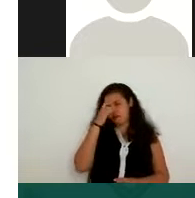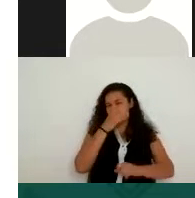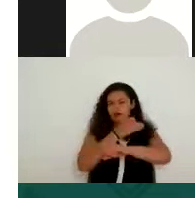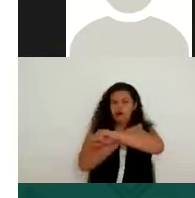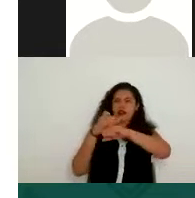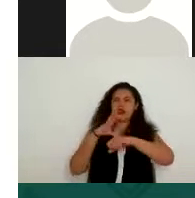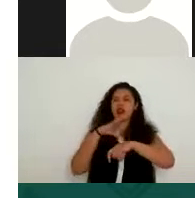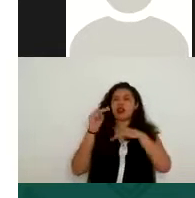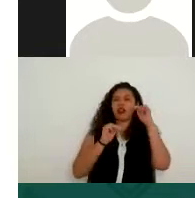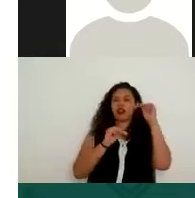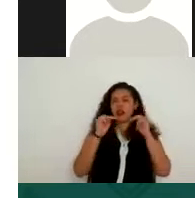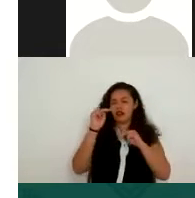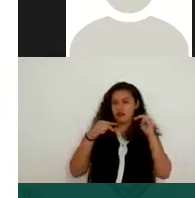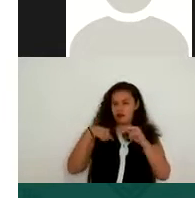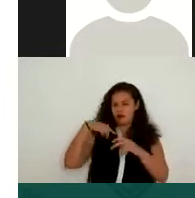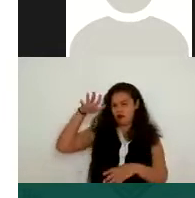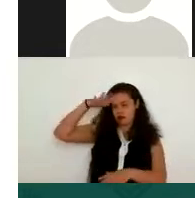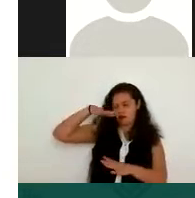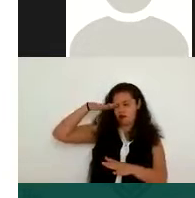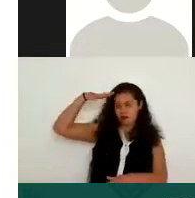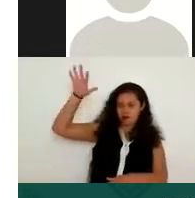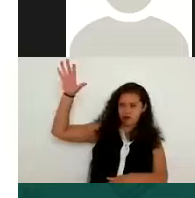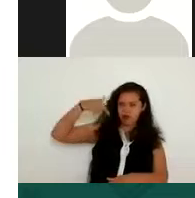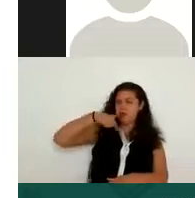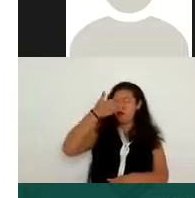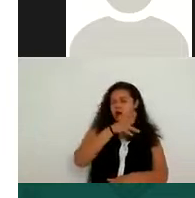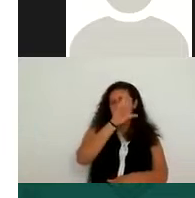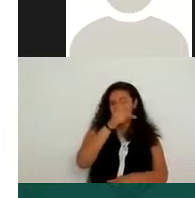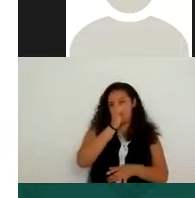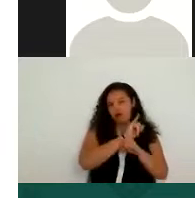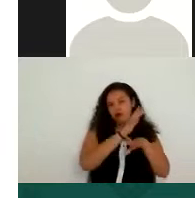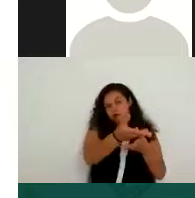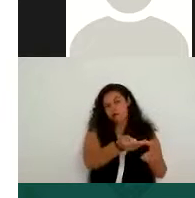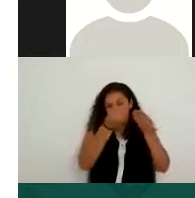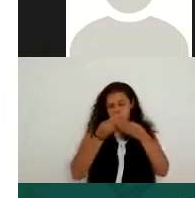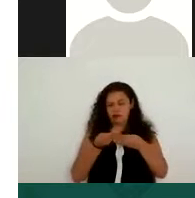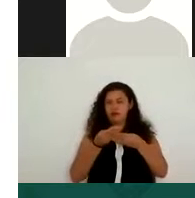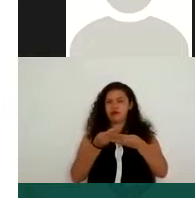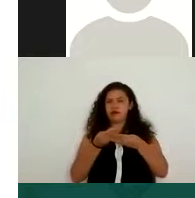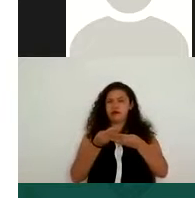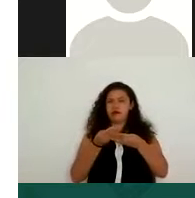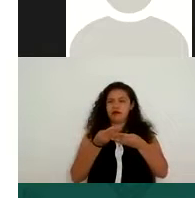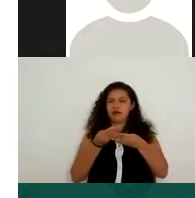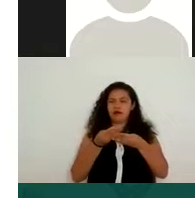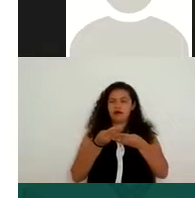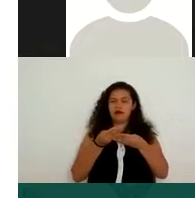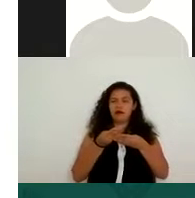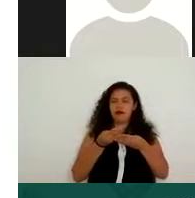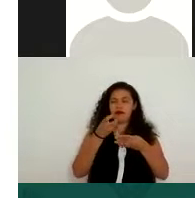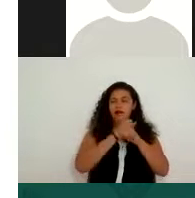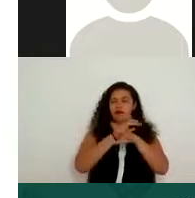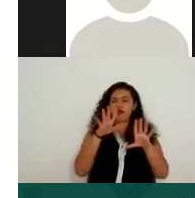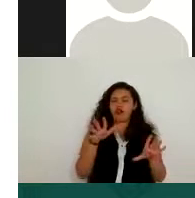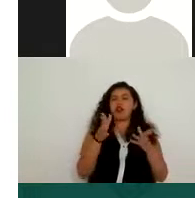protección mayor porque si bien no lo pido pero ya me lo está proporcionando, por eso es importante identificar qué datos personales